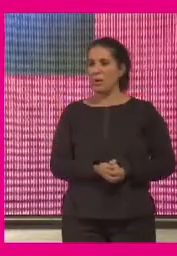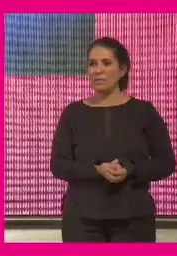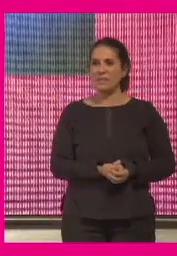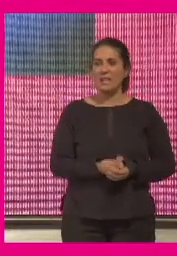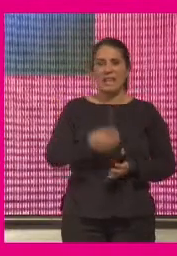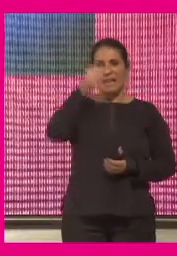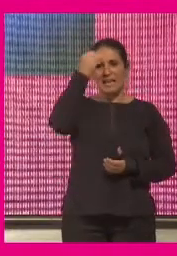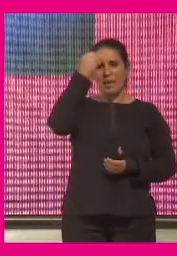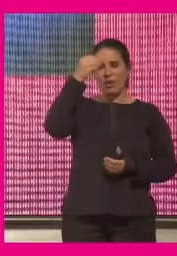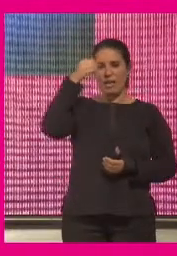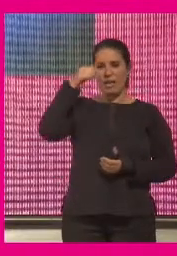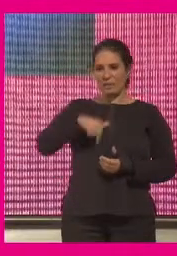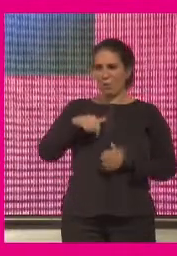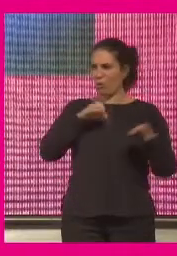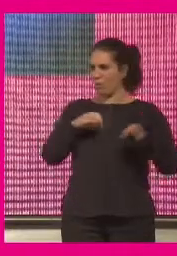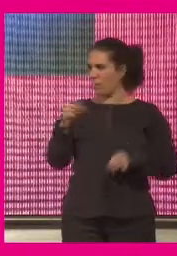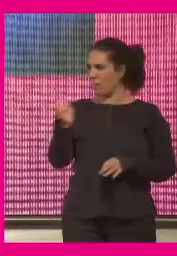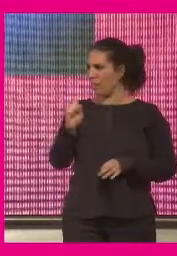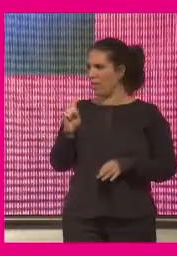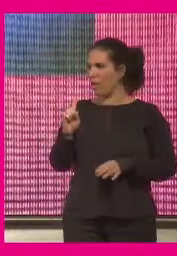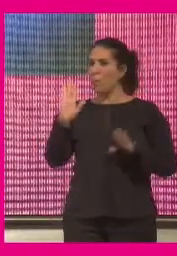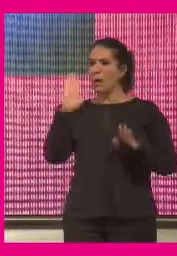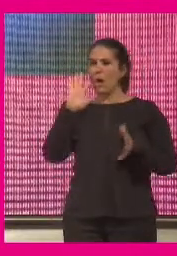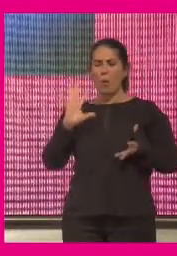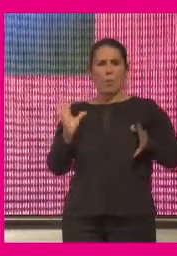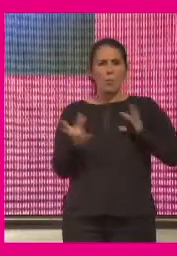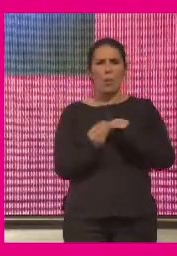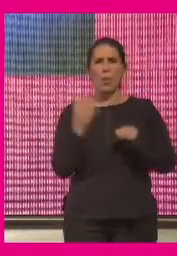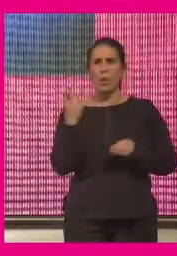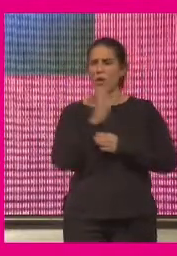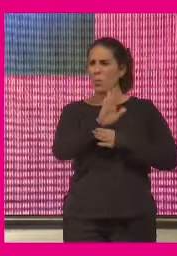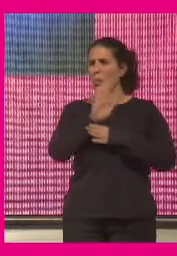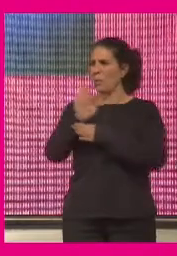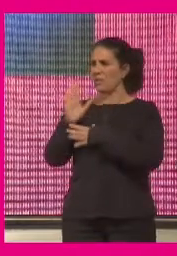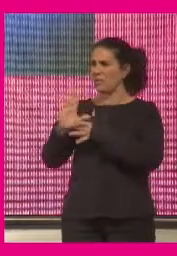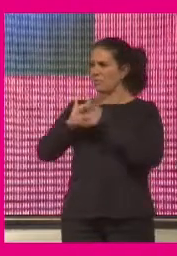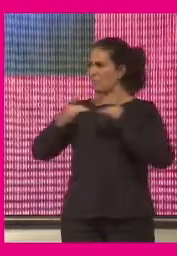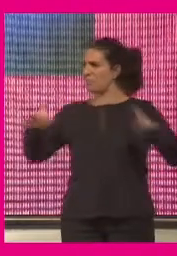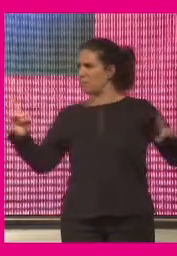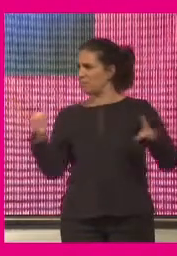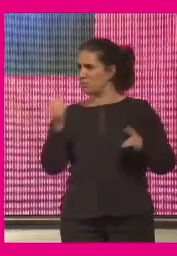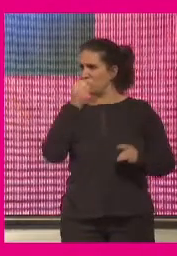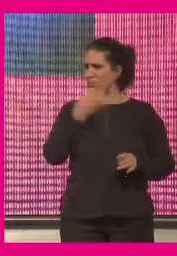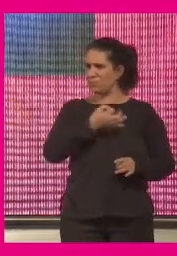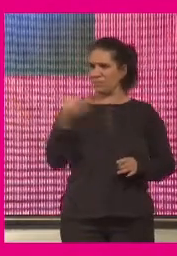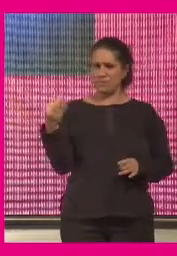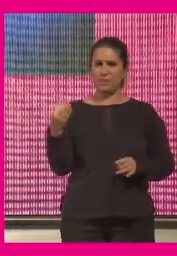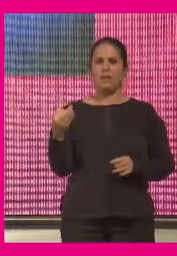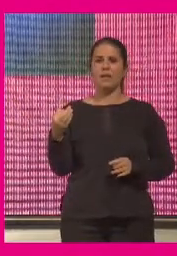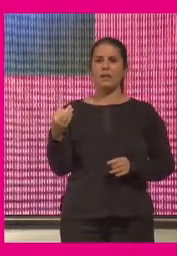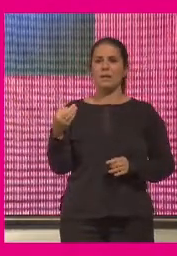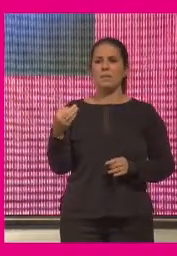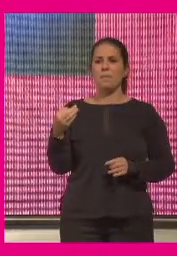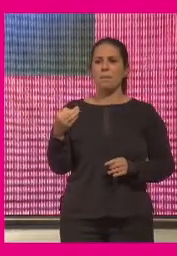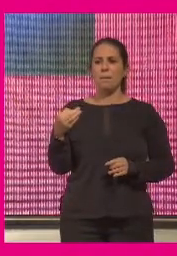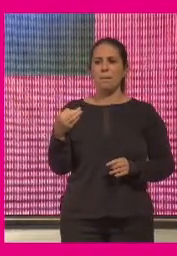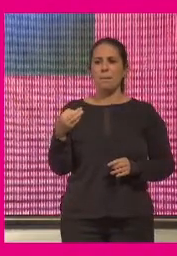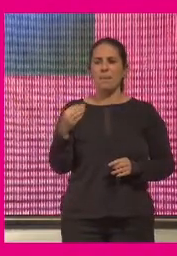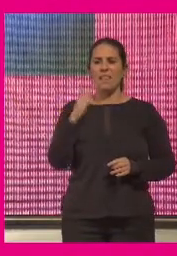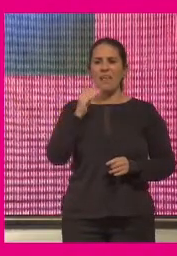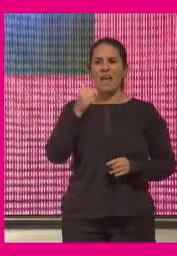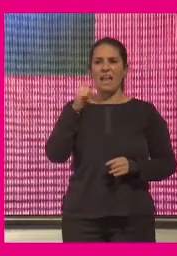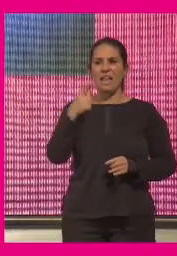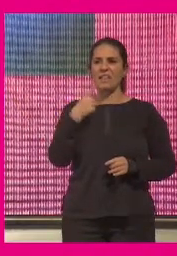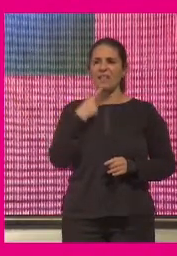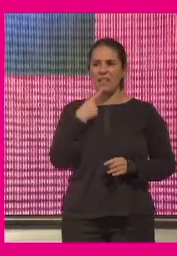creedme que esto no estaba preparado pero mirad que bien han encajado esas cuatro propuestas que se quedan aquí para el debate nos decía Daniel te